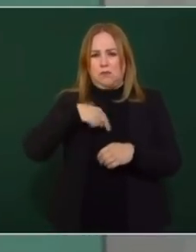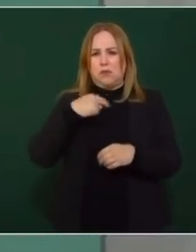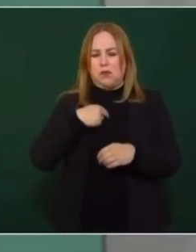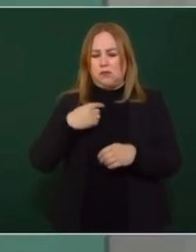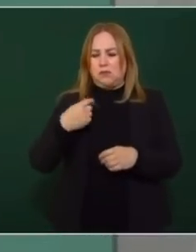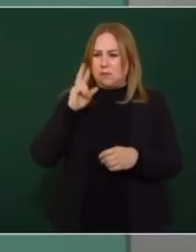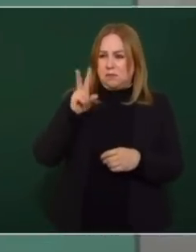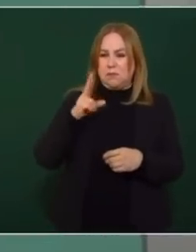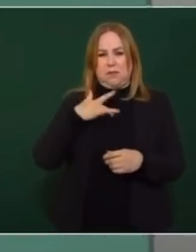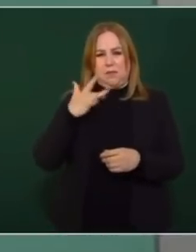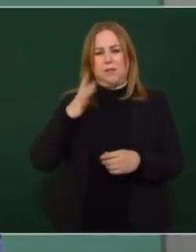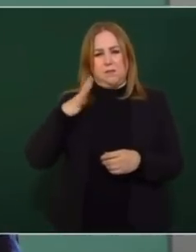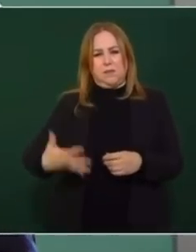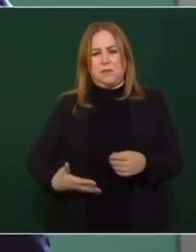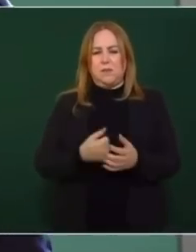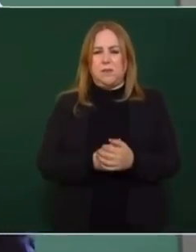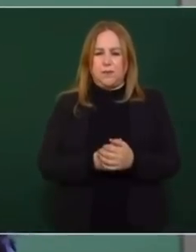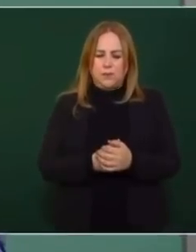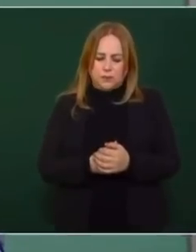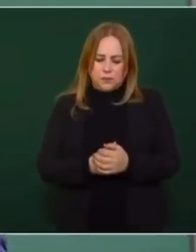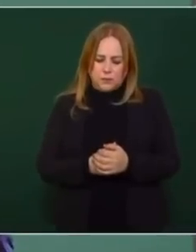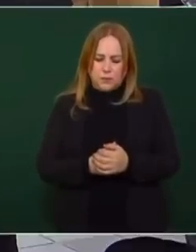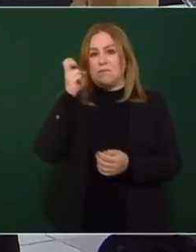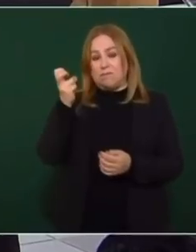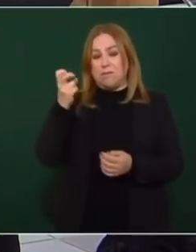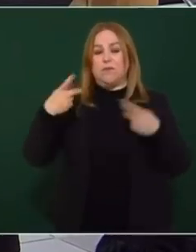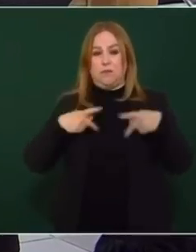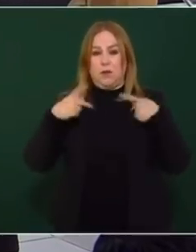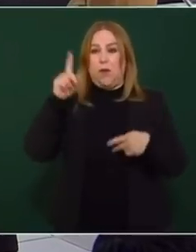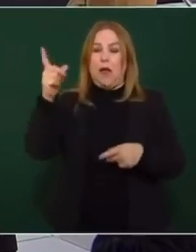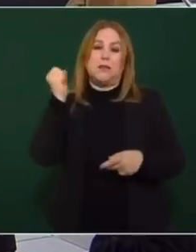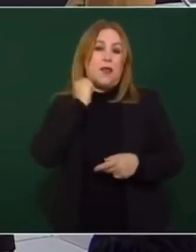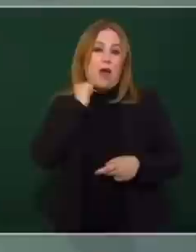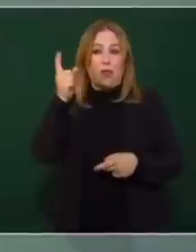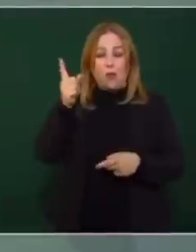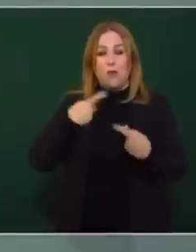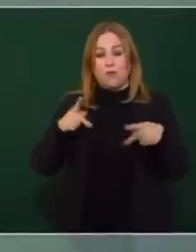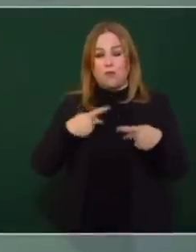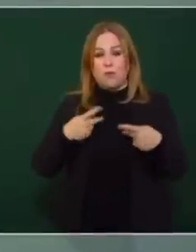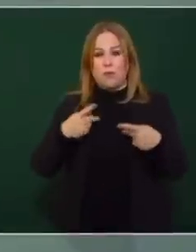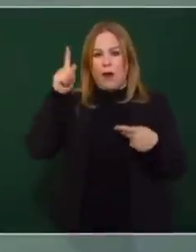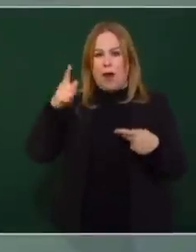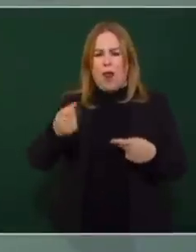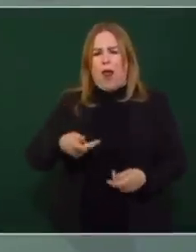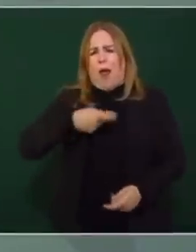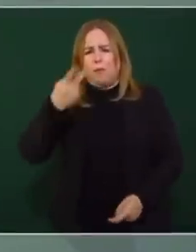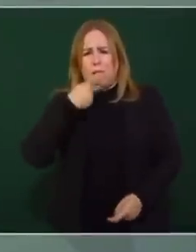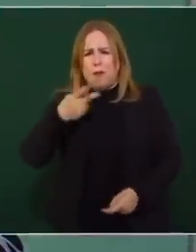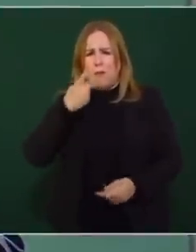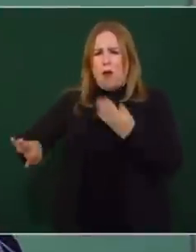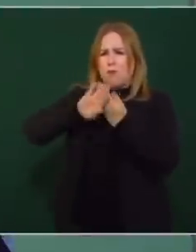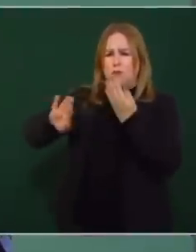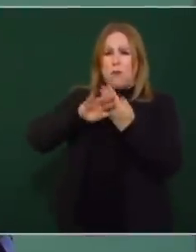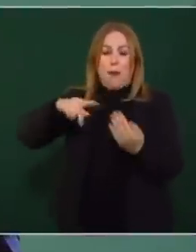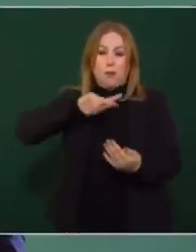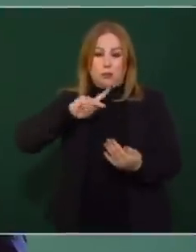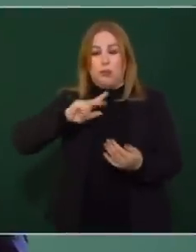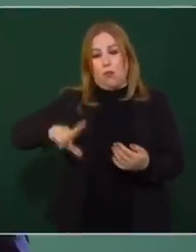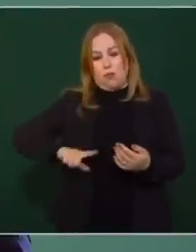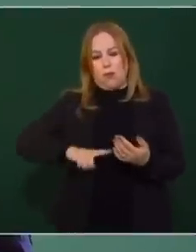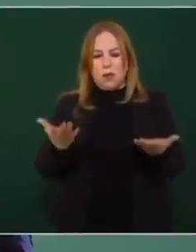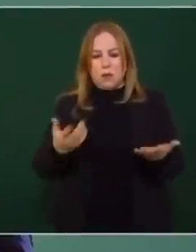como esta persona se lance en contra del gobierno que represento,